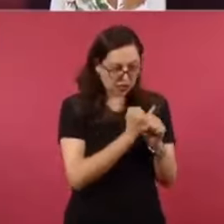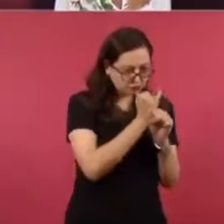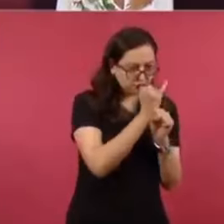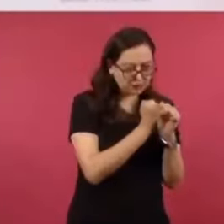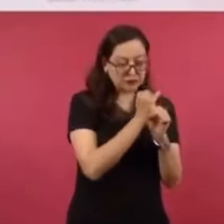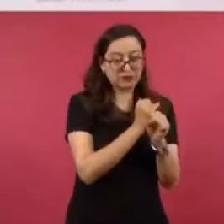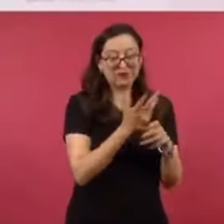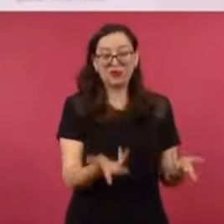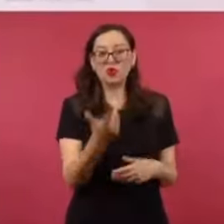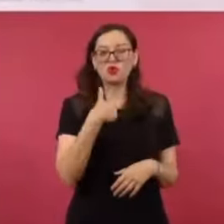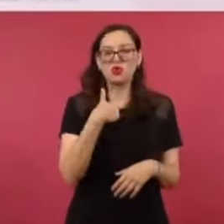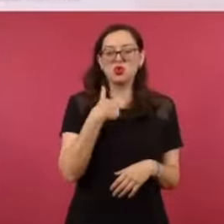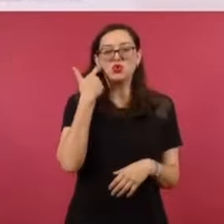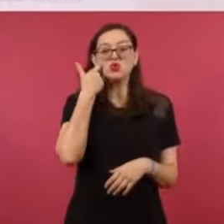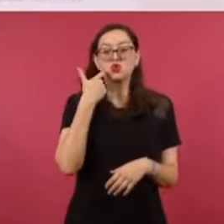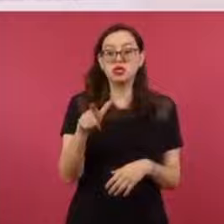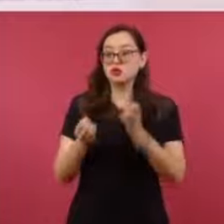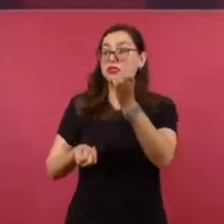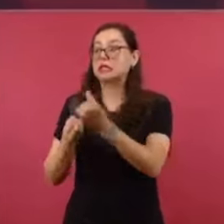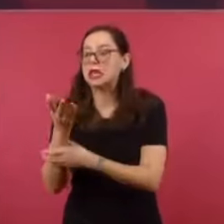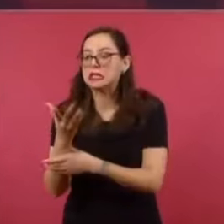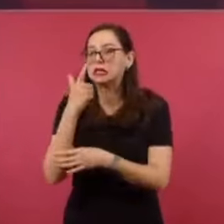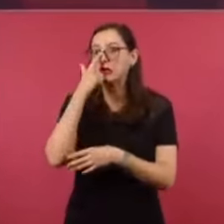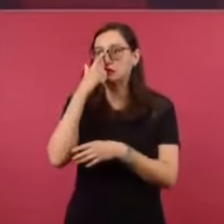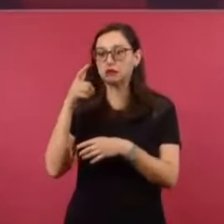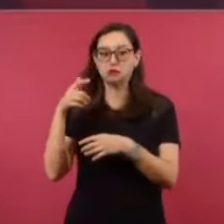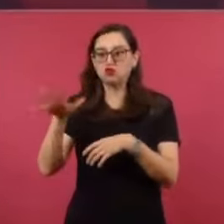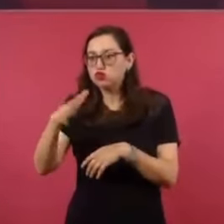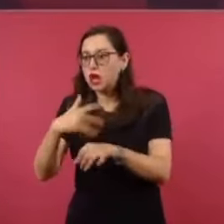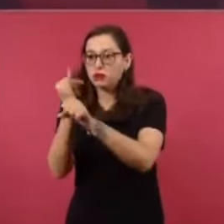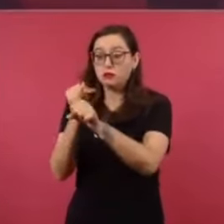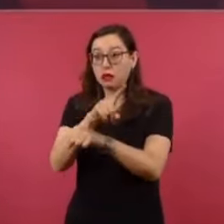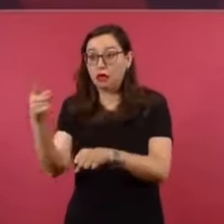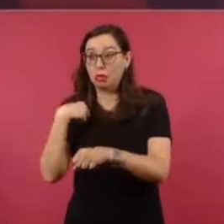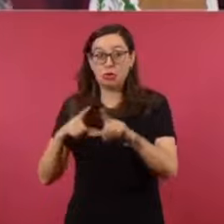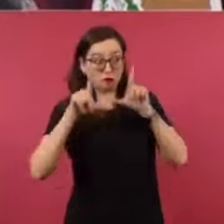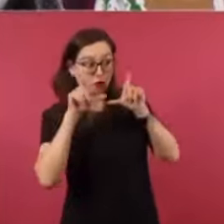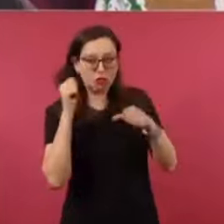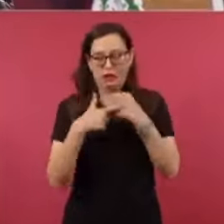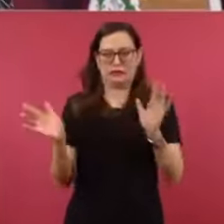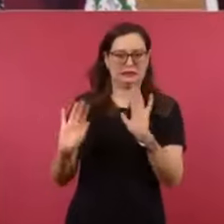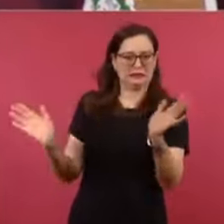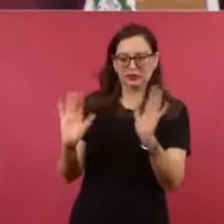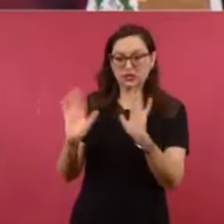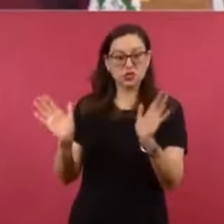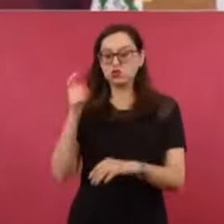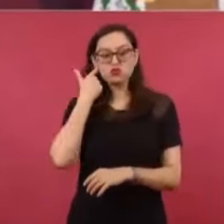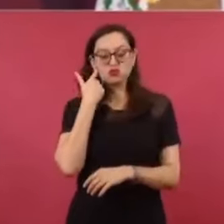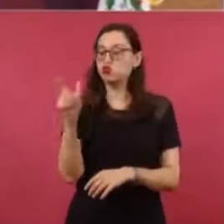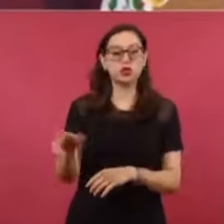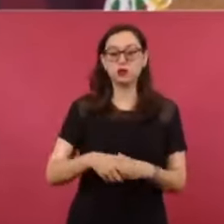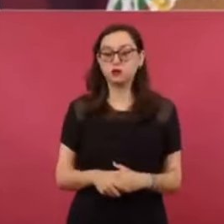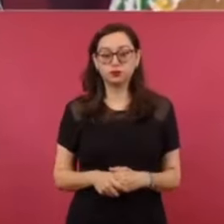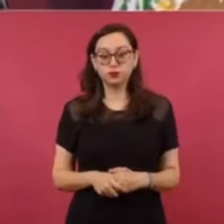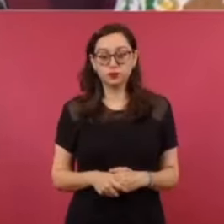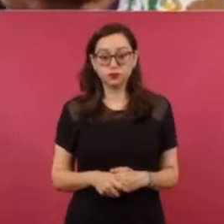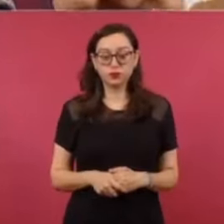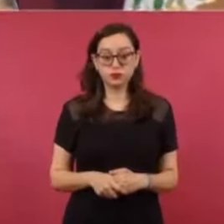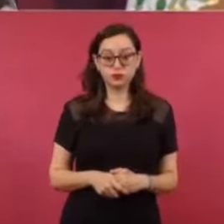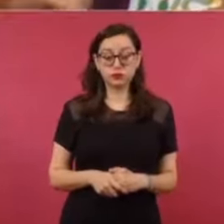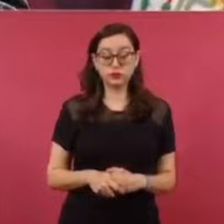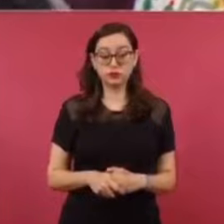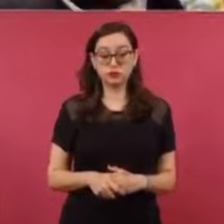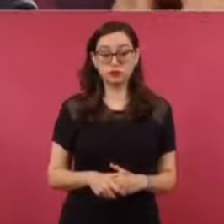política. Va a ser muy difícil que me deje tomar una foto hacia adelante. No voy a viajar en aviones